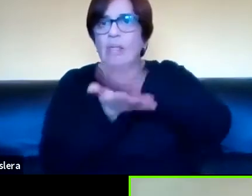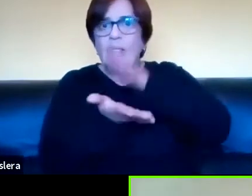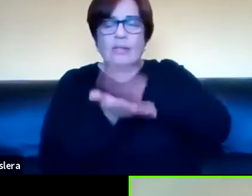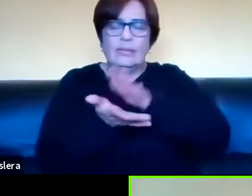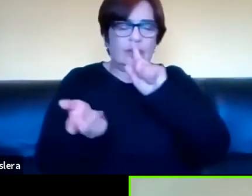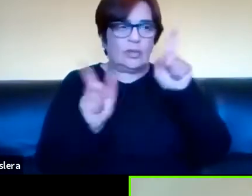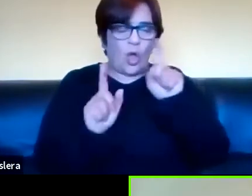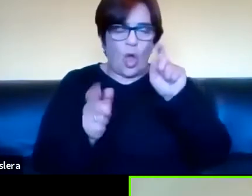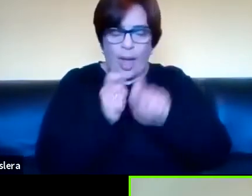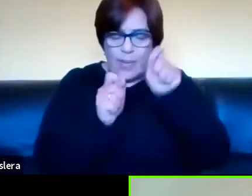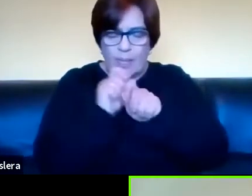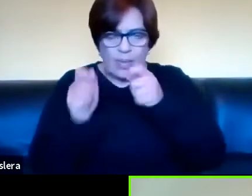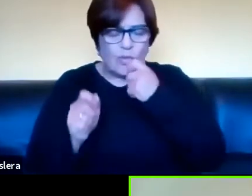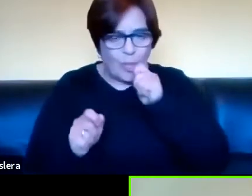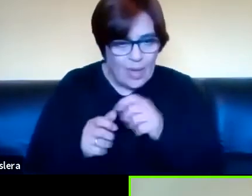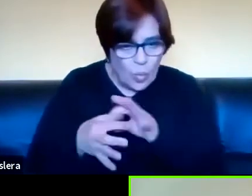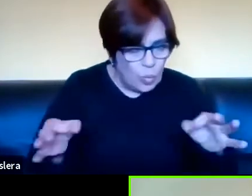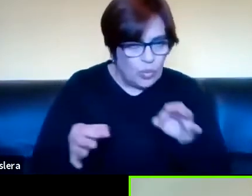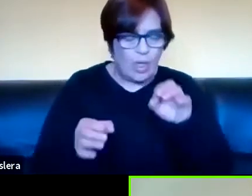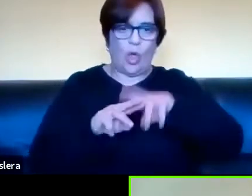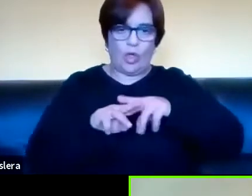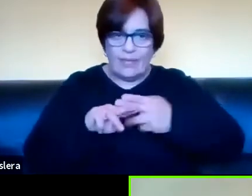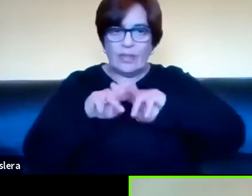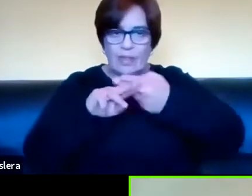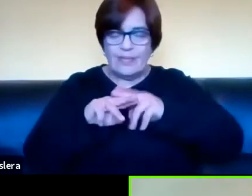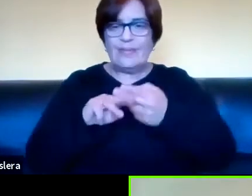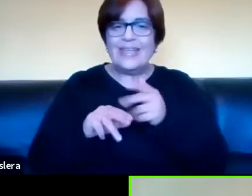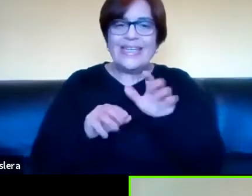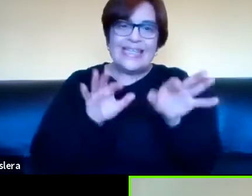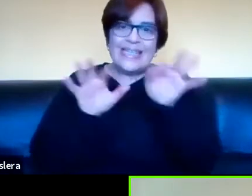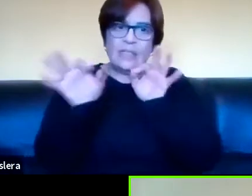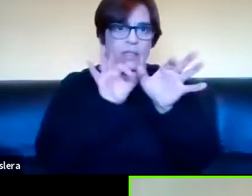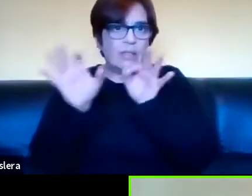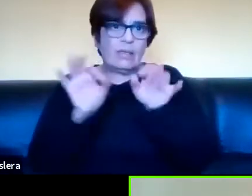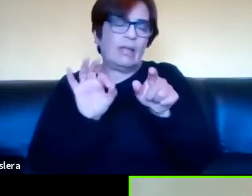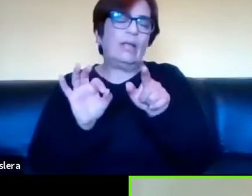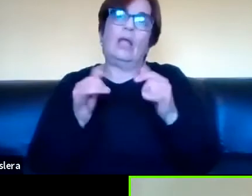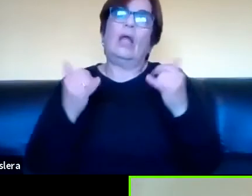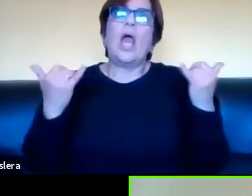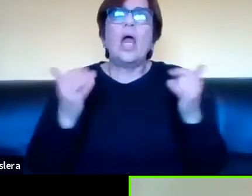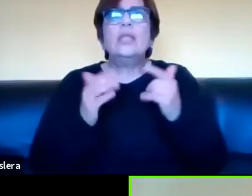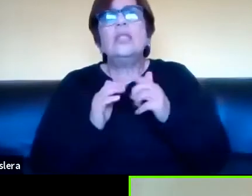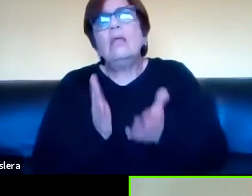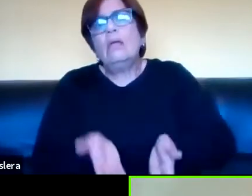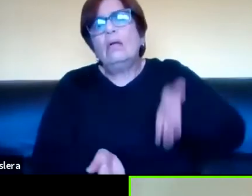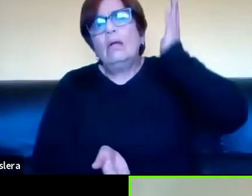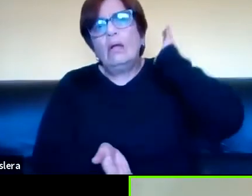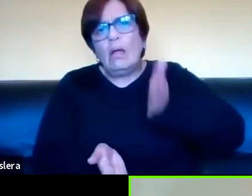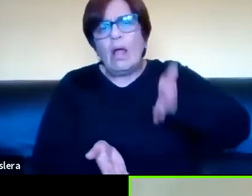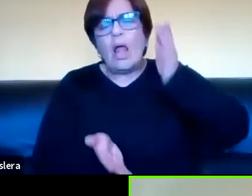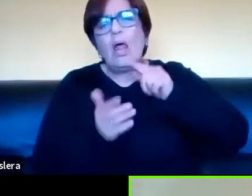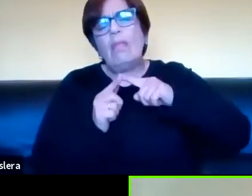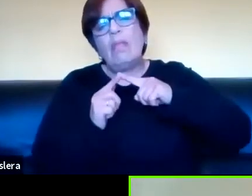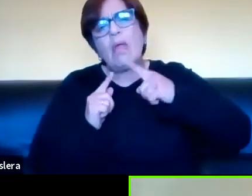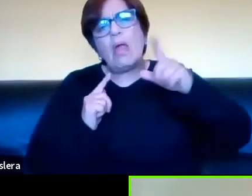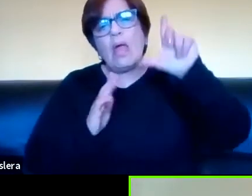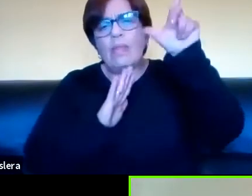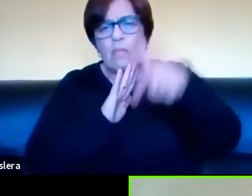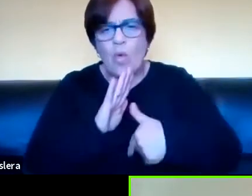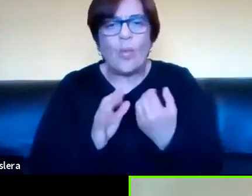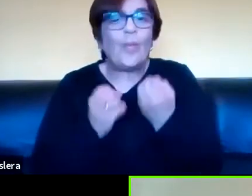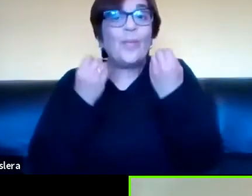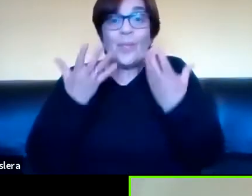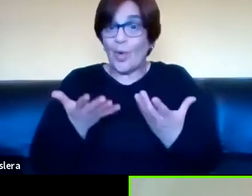redescribiendo porque no le gustó tal oración o no le gustó tal palabra, o que los textos se vuelven interminables, porque la propia